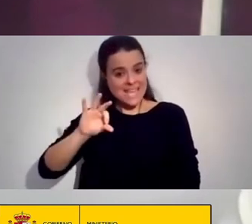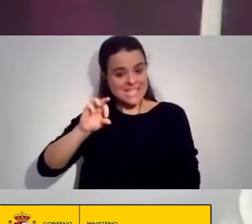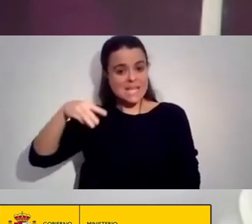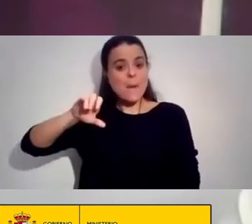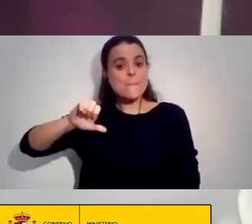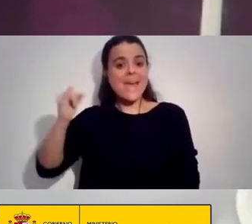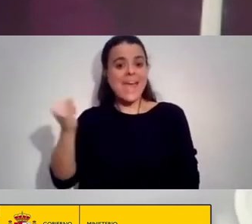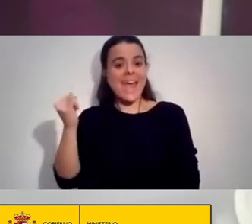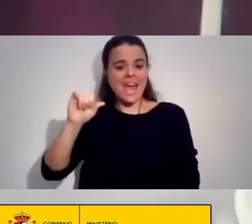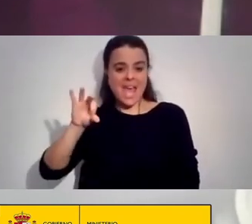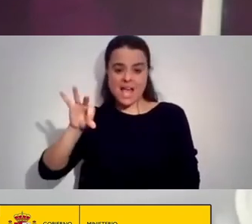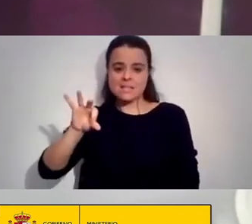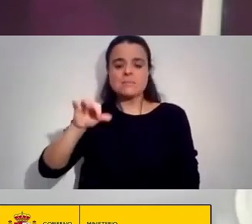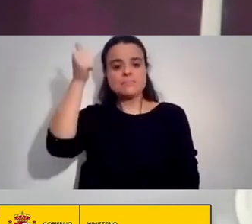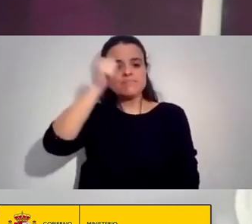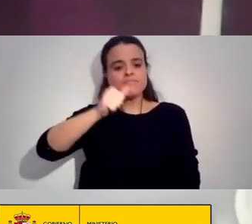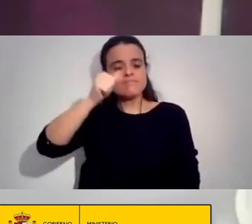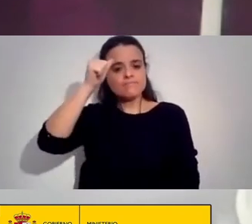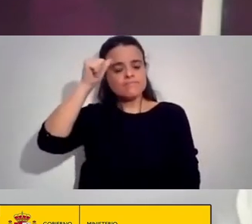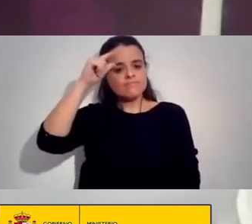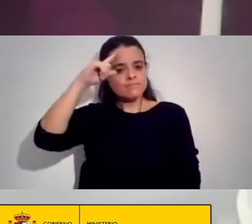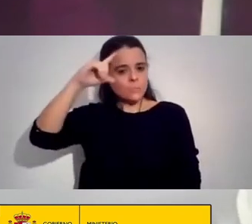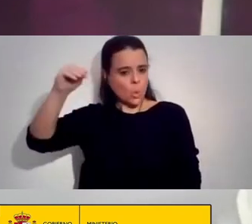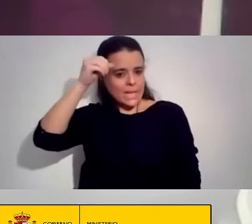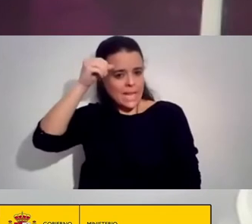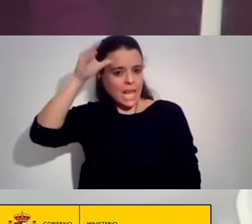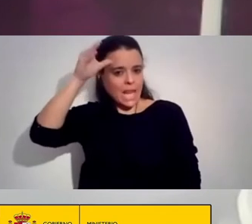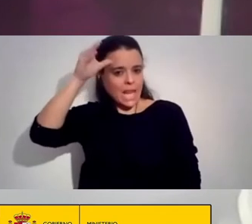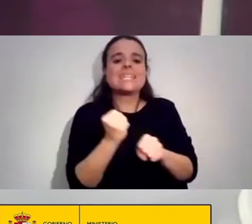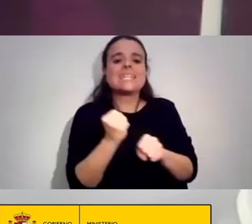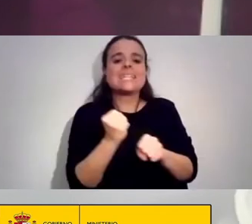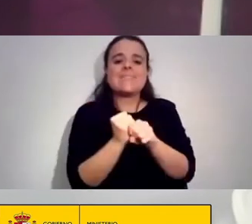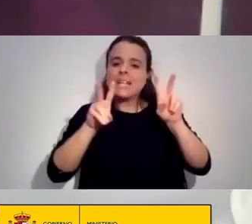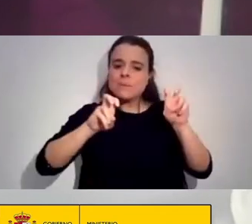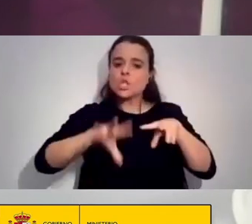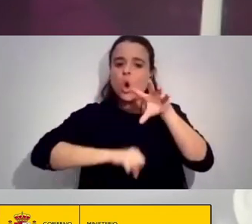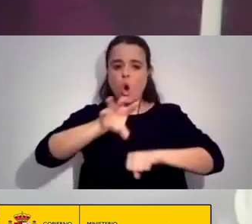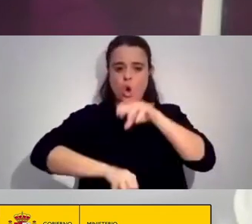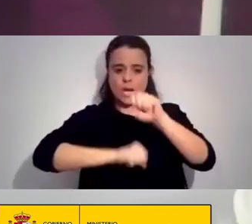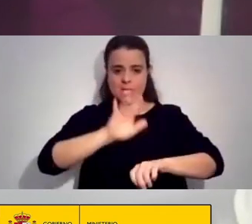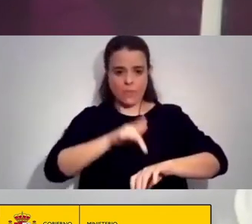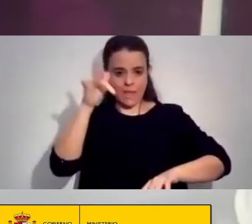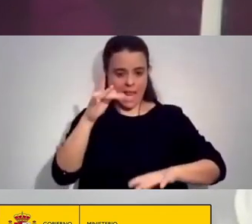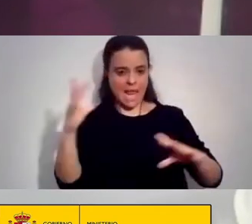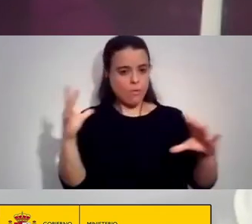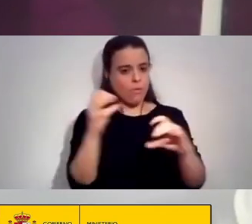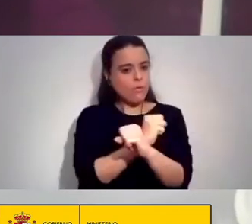Intelectual Que Está Trabajando En Cuestiones Relacionadas Con El Colonialismo Digital Desde Un Enfoque